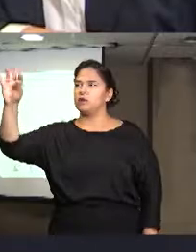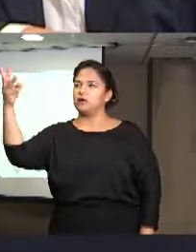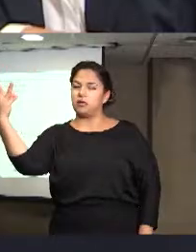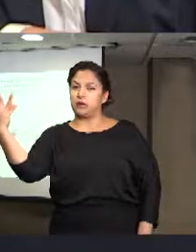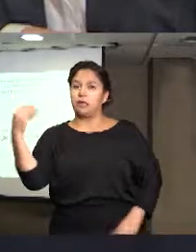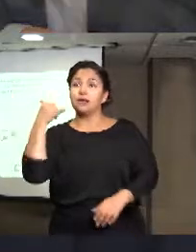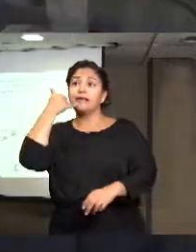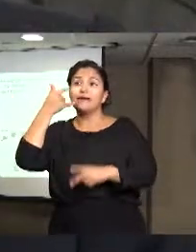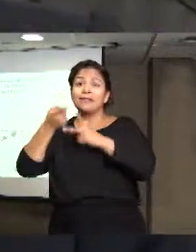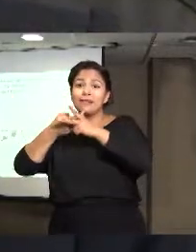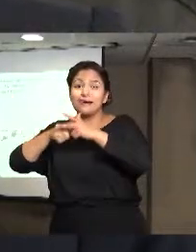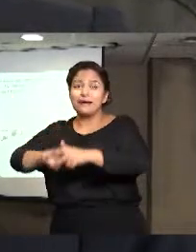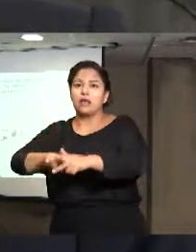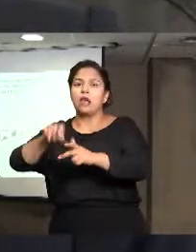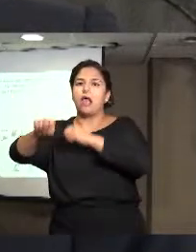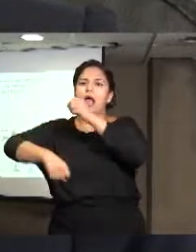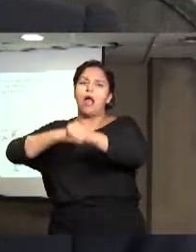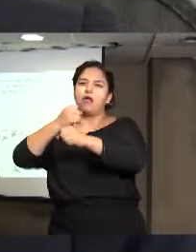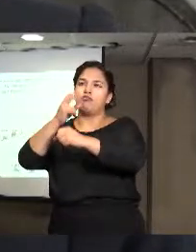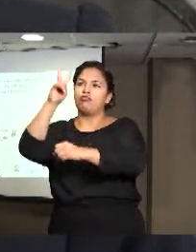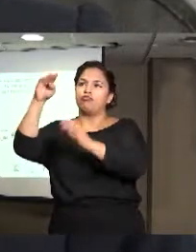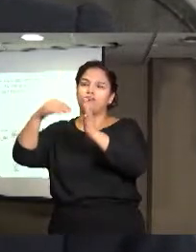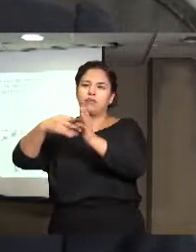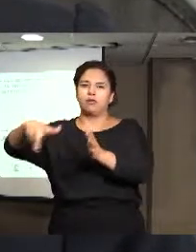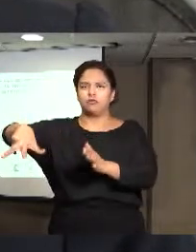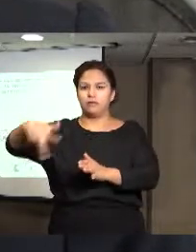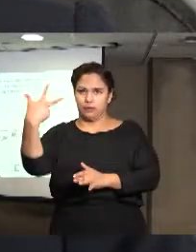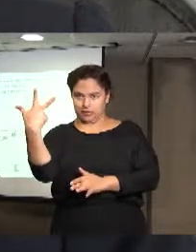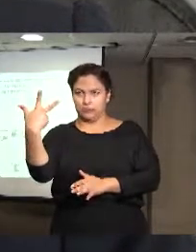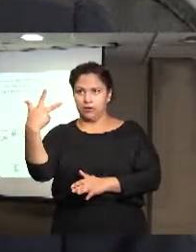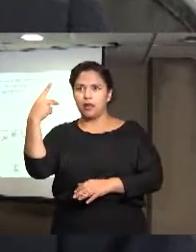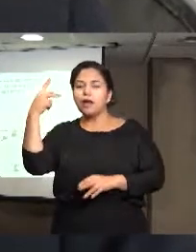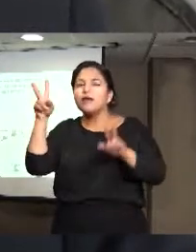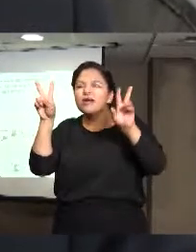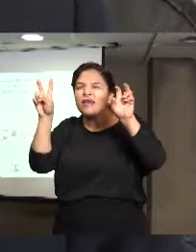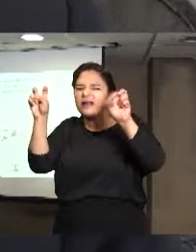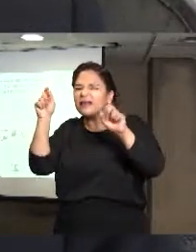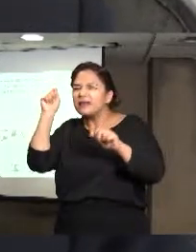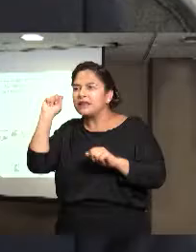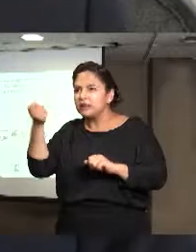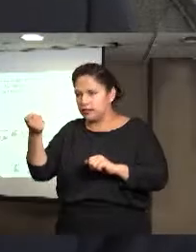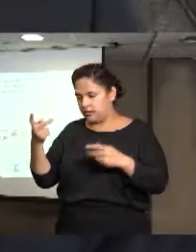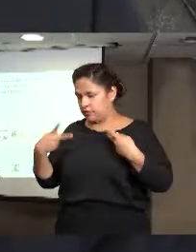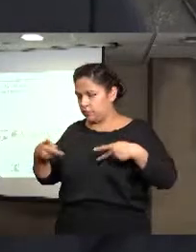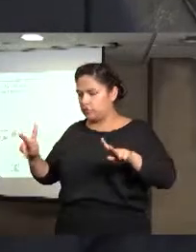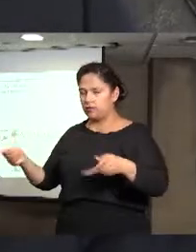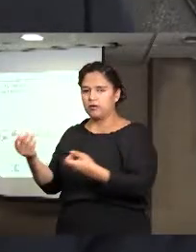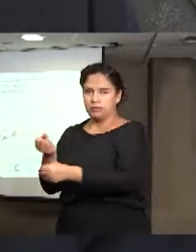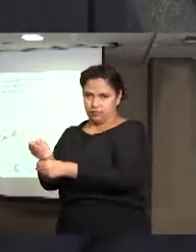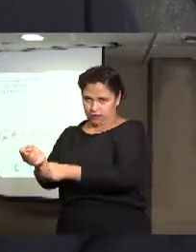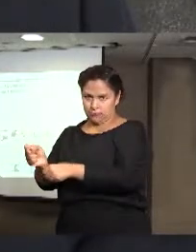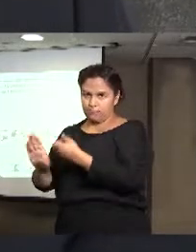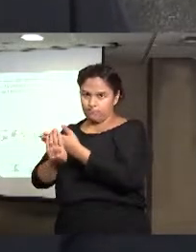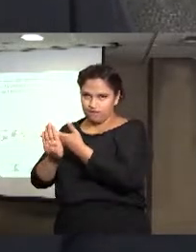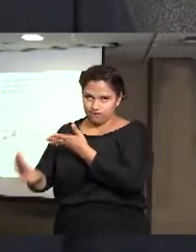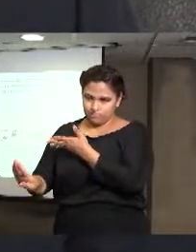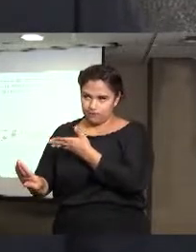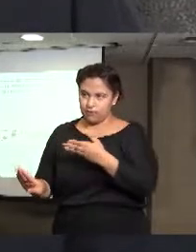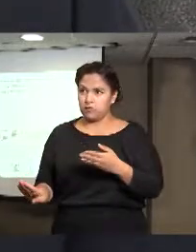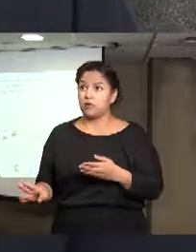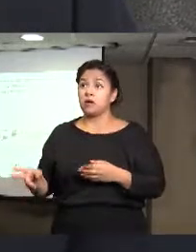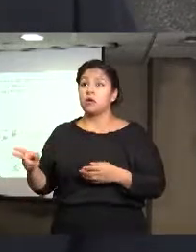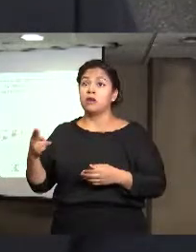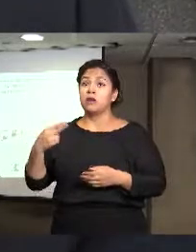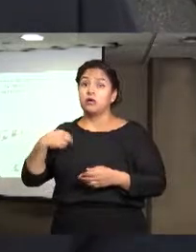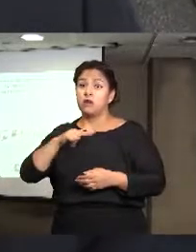2013, especializándose en atención a la trata de personas, es importante resaltar que en este tiempo hemos tenido un total